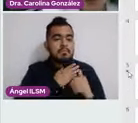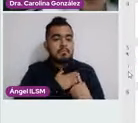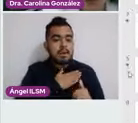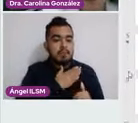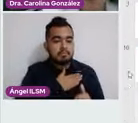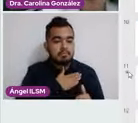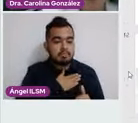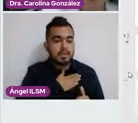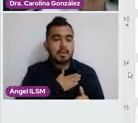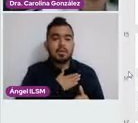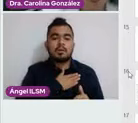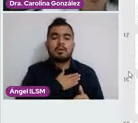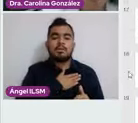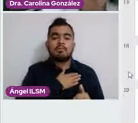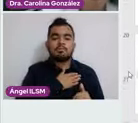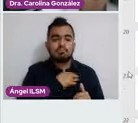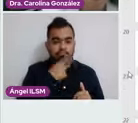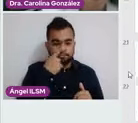realizar la mastografía.